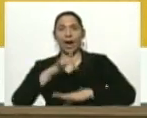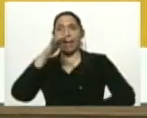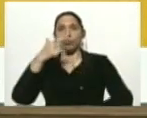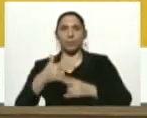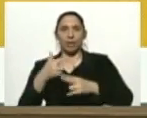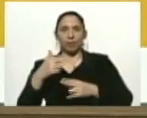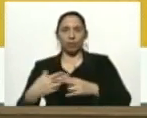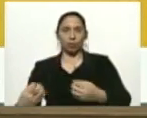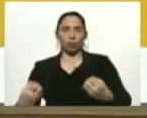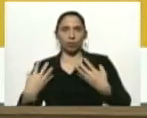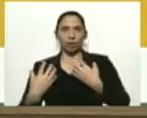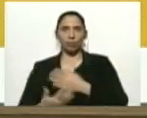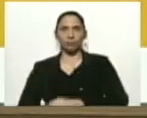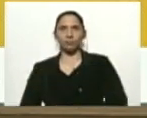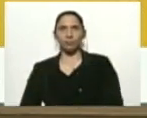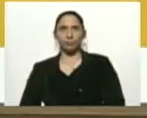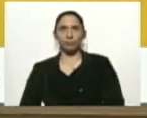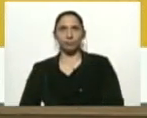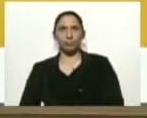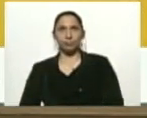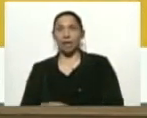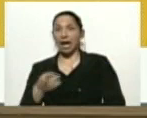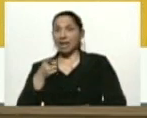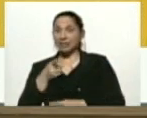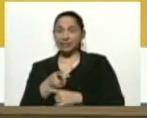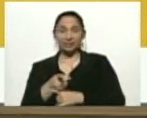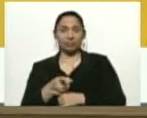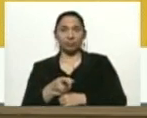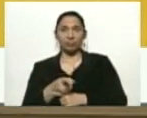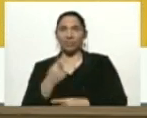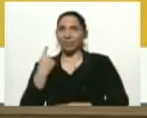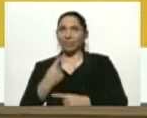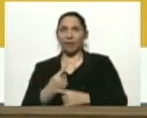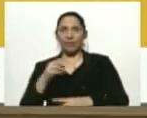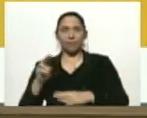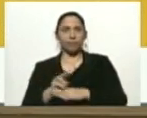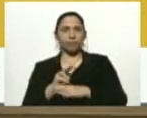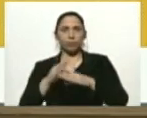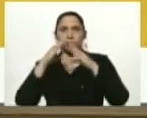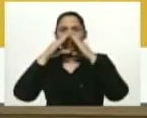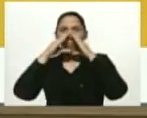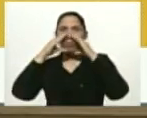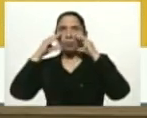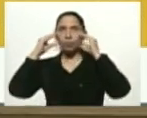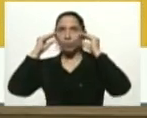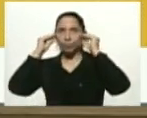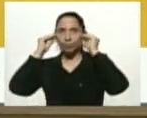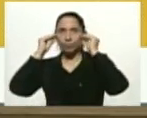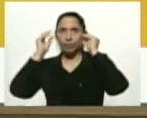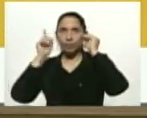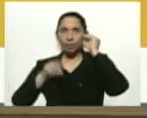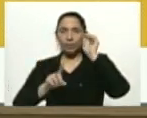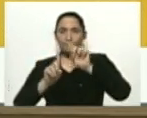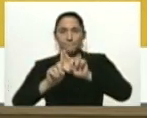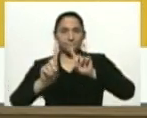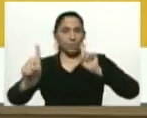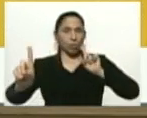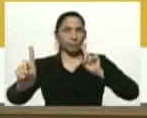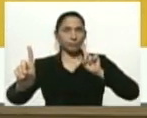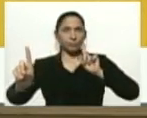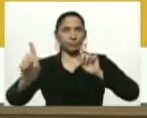riesgo de contagio. y allí la utilización de la mascarilla y del espaciamiento